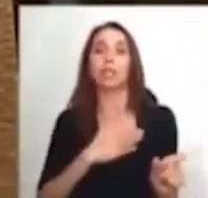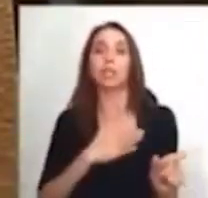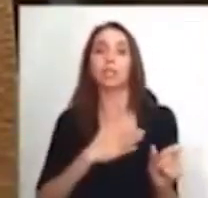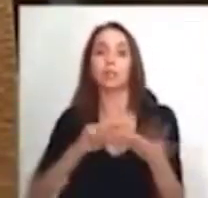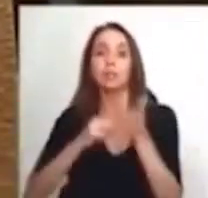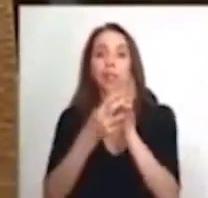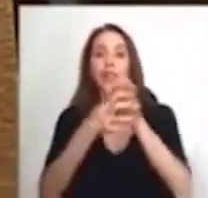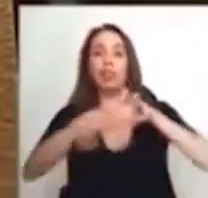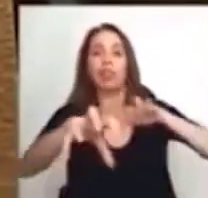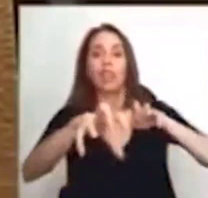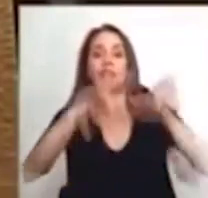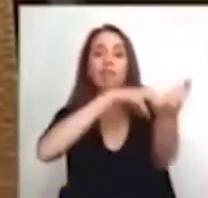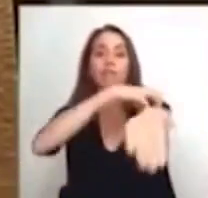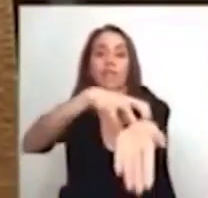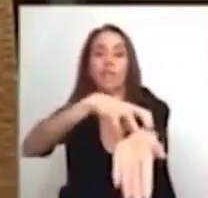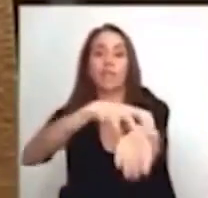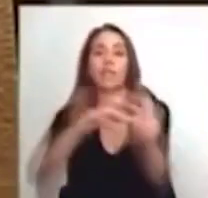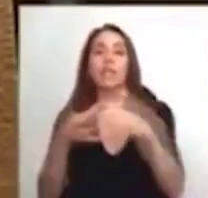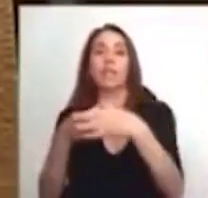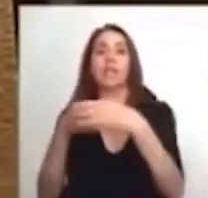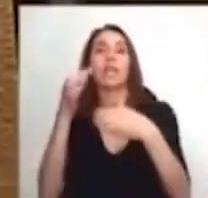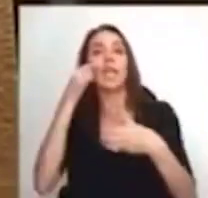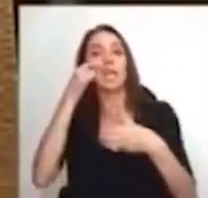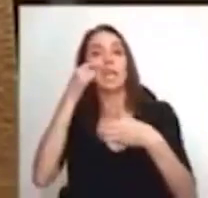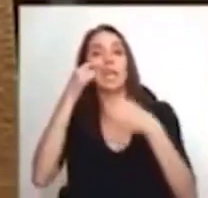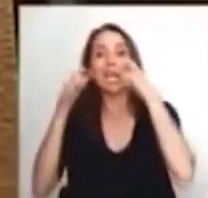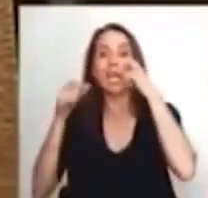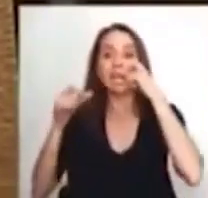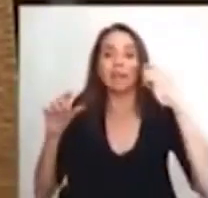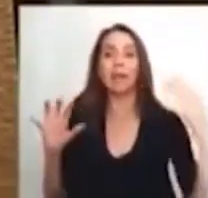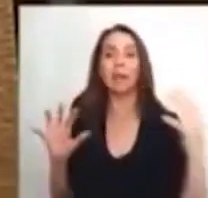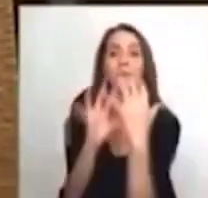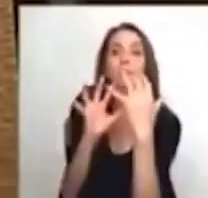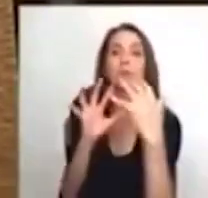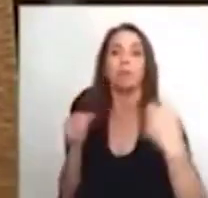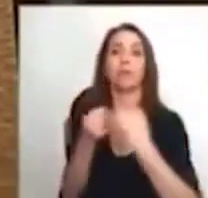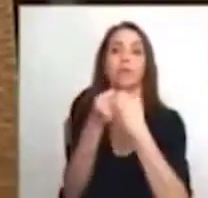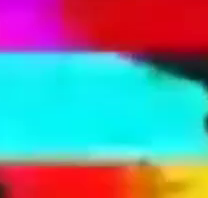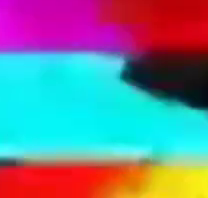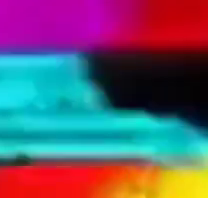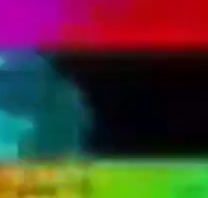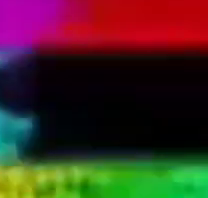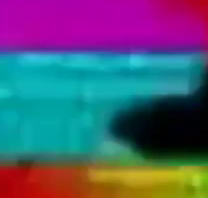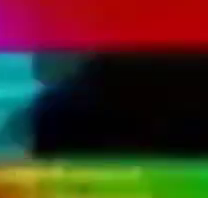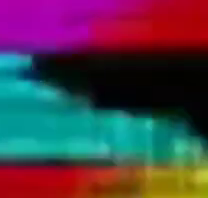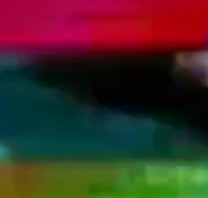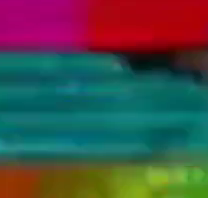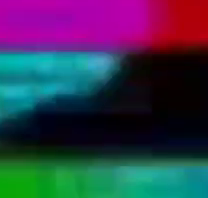en etnias enfrentadas las unas con las otras. Vielen Dank, Herr Präsident.